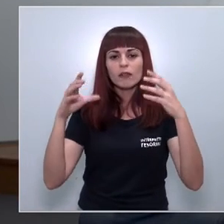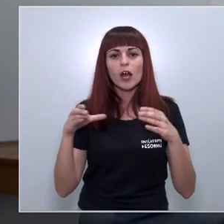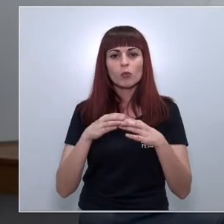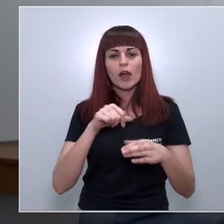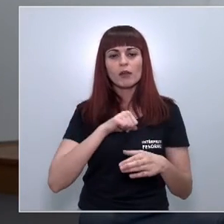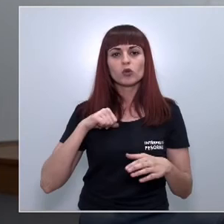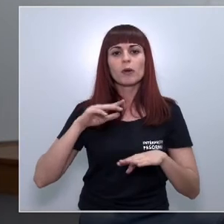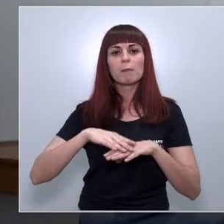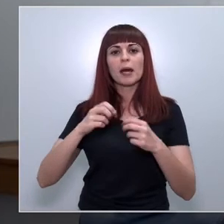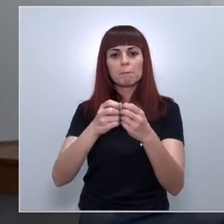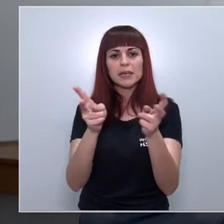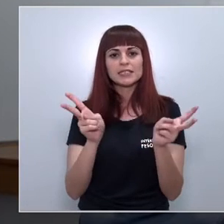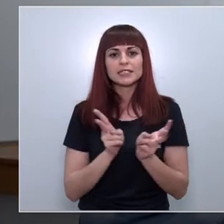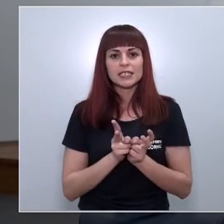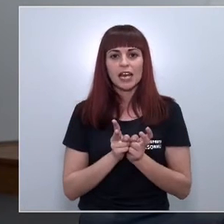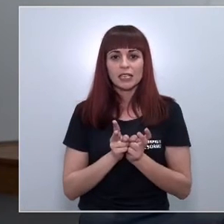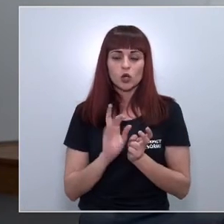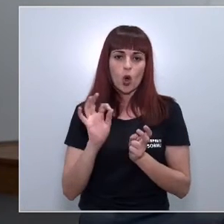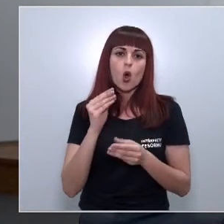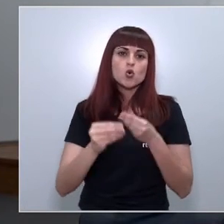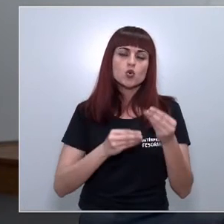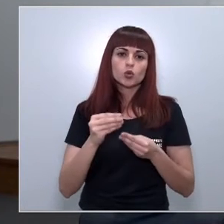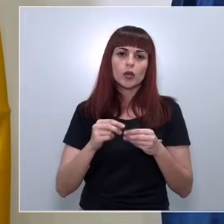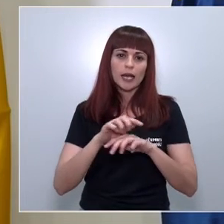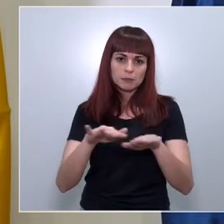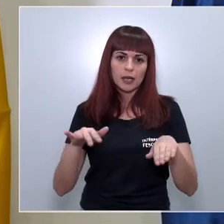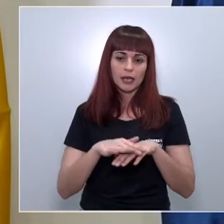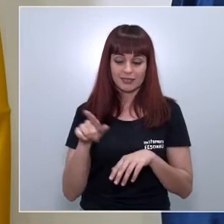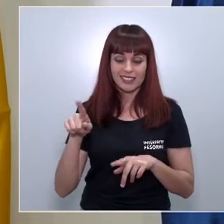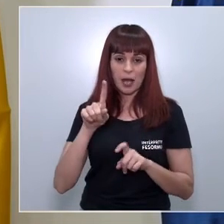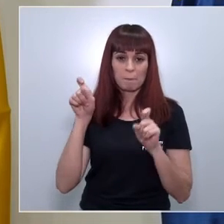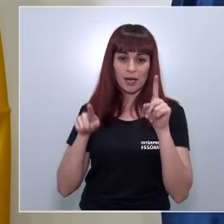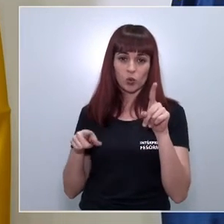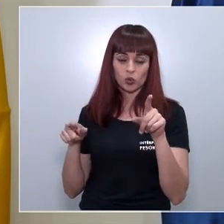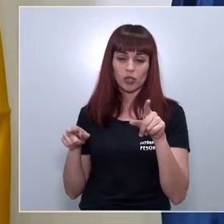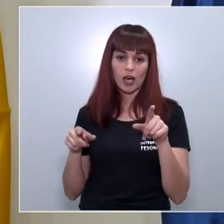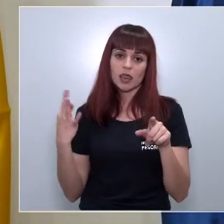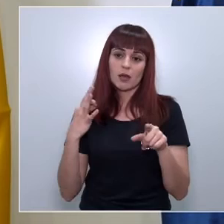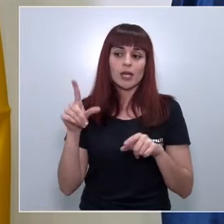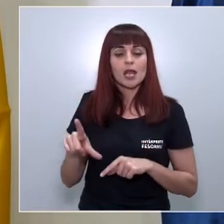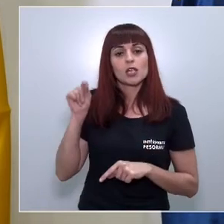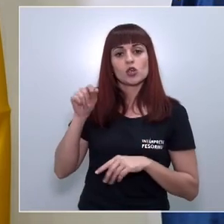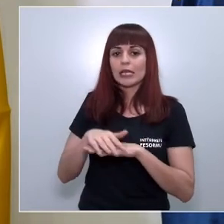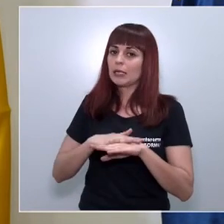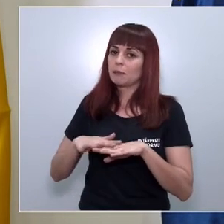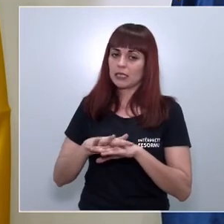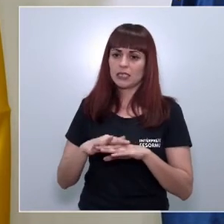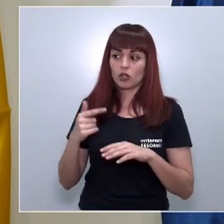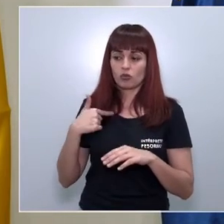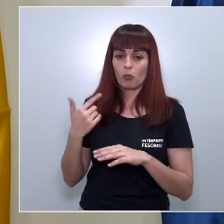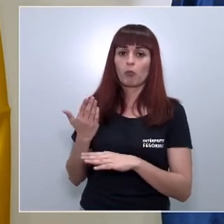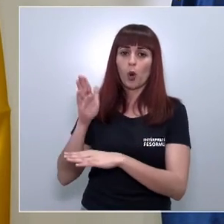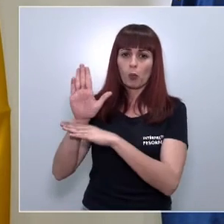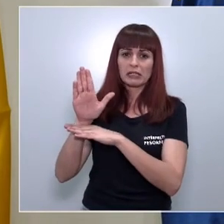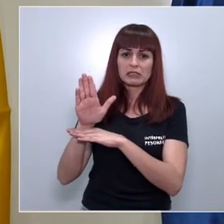para las piscinas comunitarias o el uso de las playas? eso es una pregunta que se ha hecho a mí se tiene que decidirlo el ministerio fue una de las propuestas que se hizo hace un